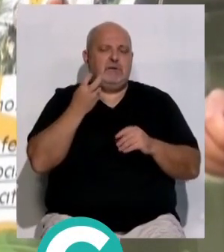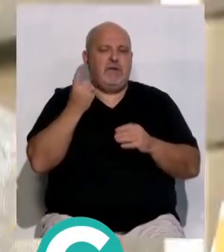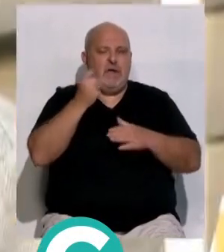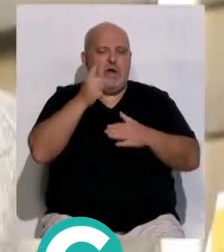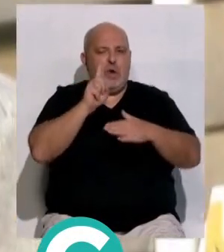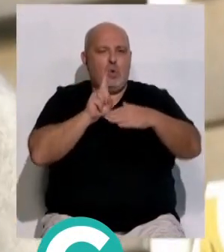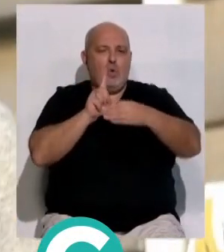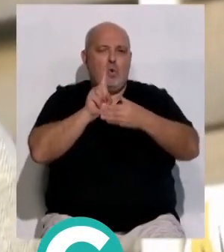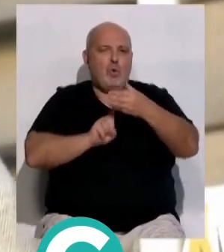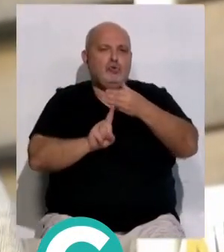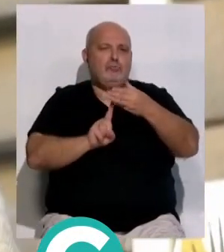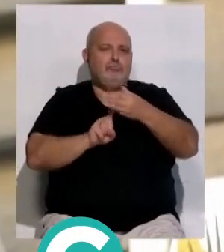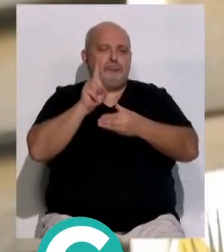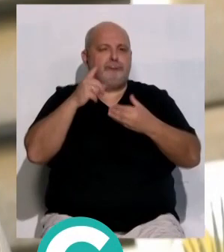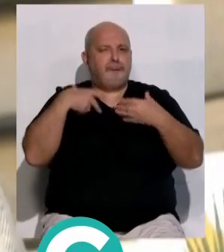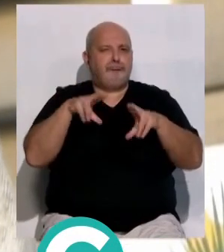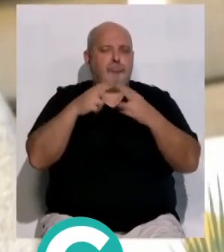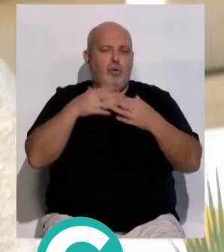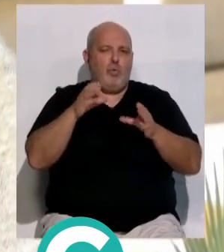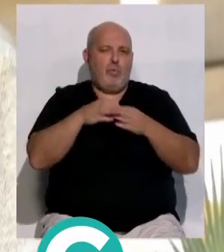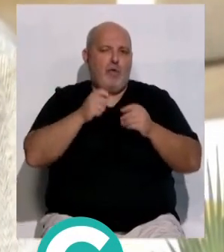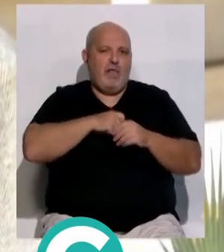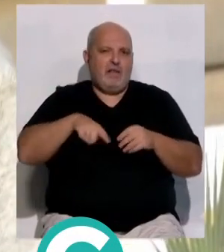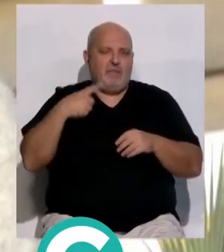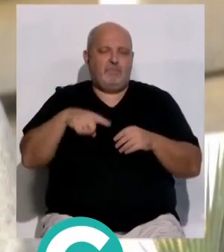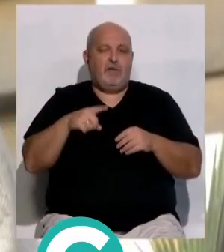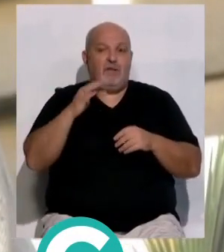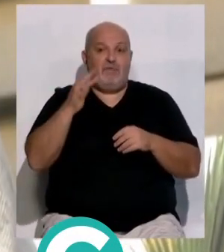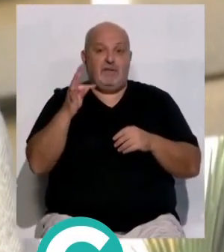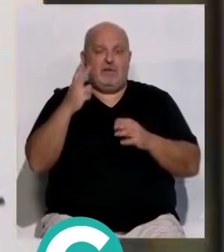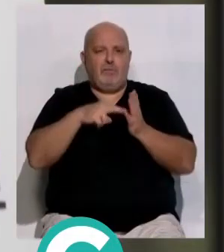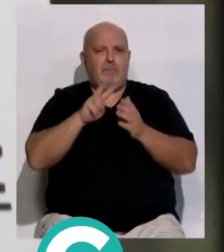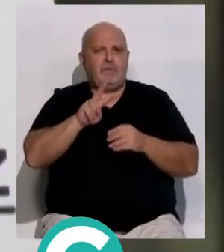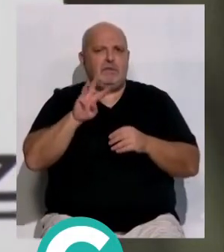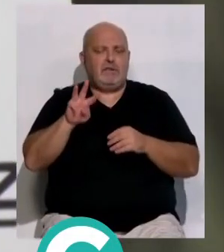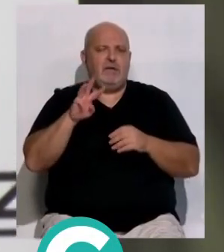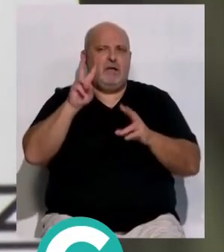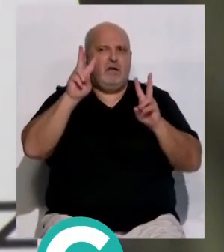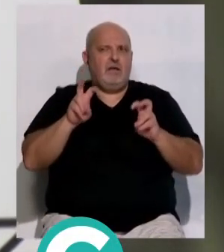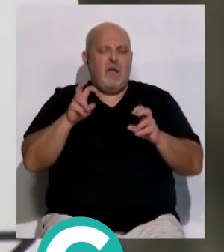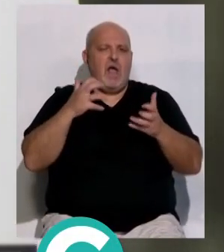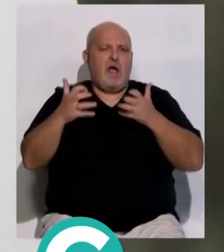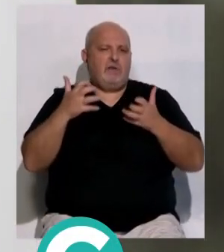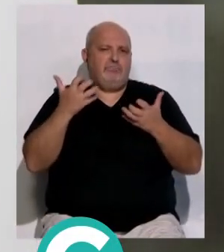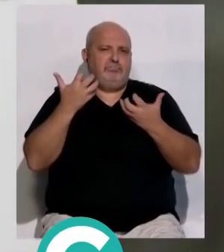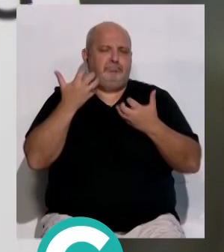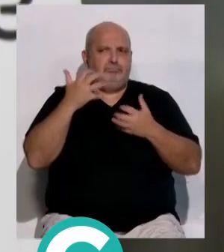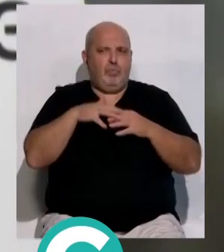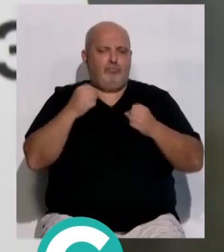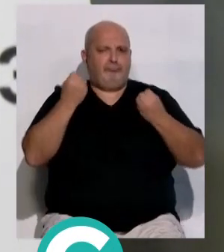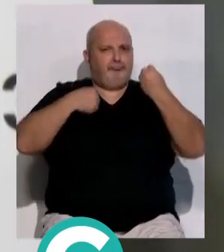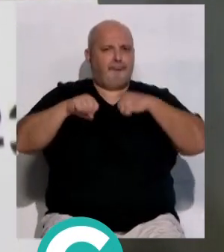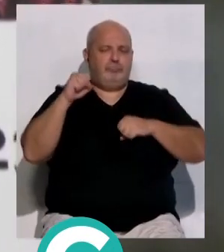la inclusión social con apertura y cierre a cargo de grupos gaditanos El FIT 2023 apuesta por las artes escénicas como